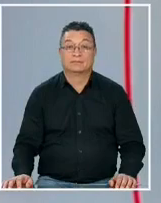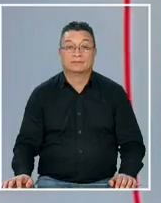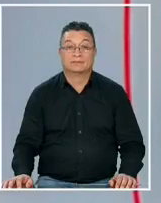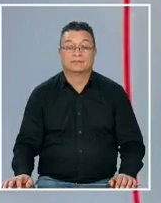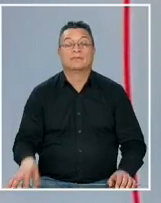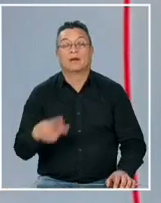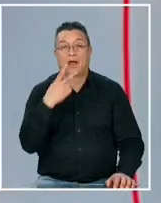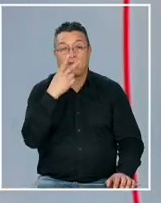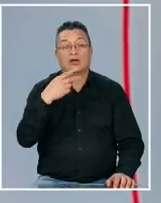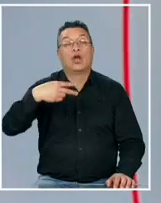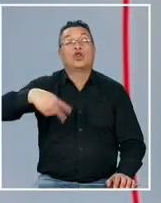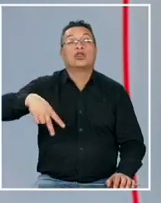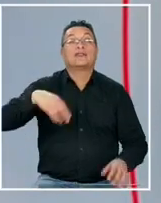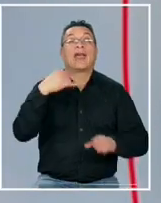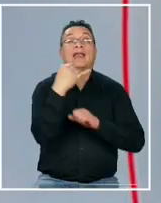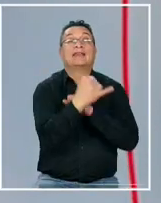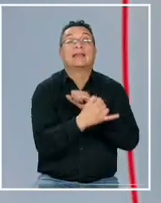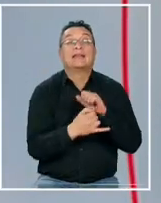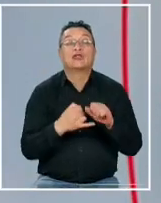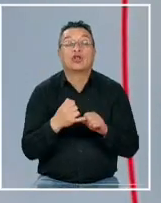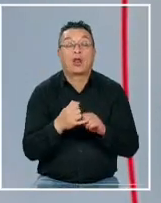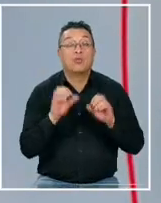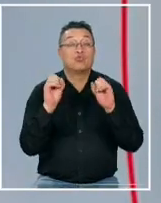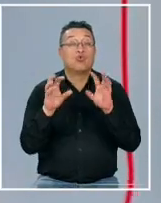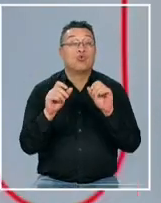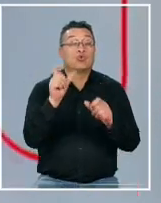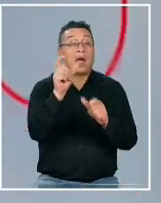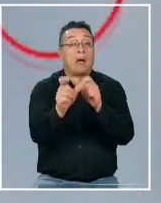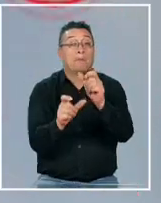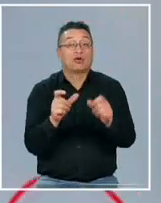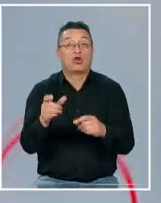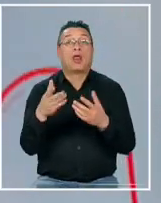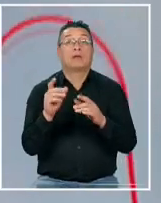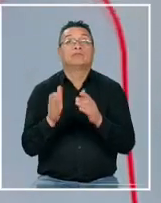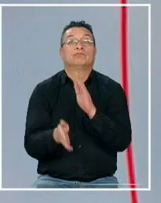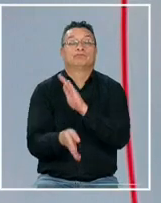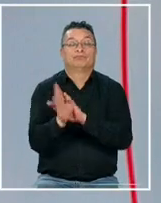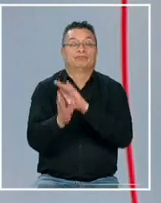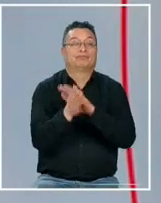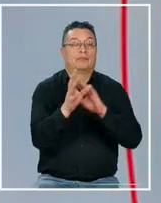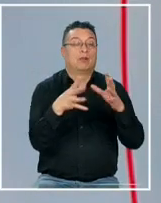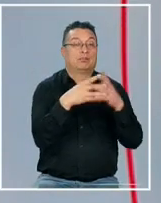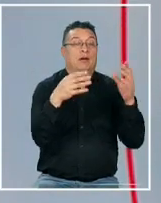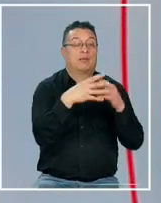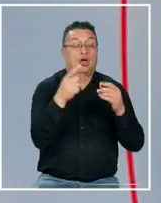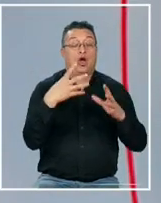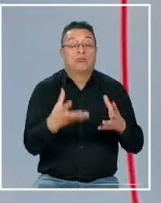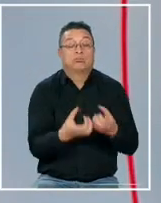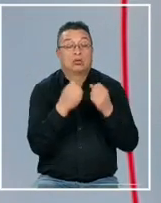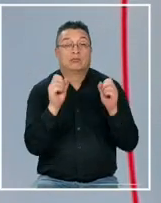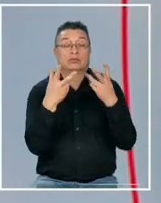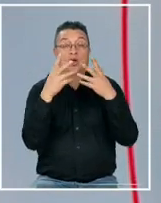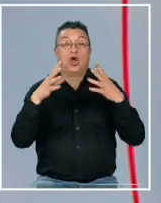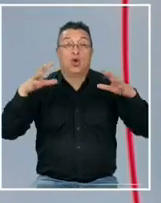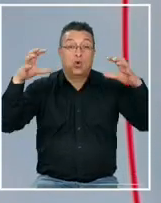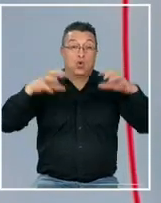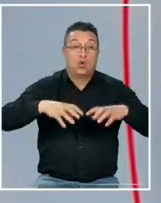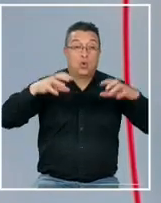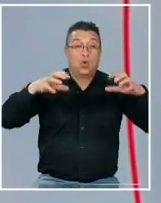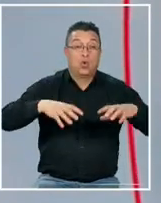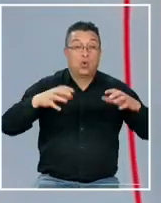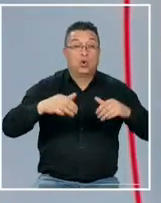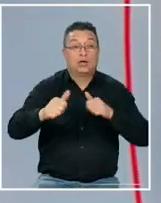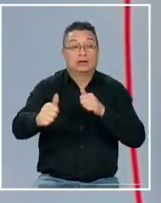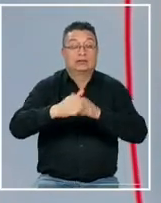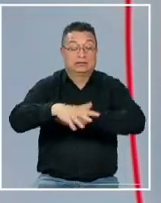Vamos con las noticias internacionales cientos de personas han sido evacuadas y otras rescatadas en medio de inundaciones en la zona